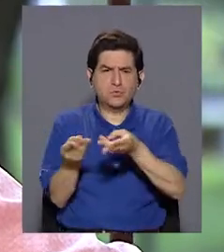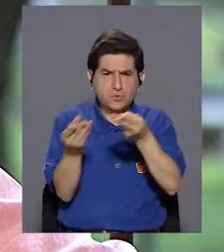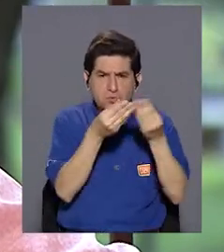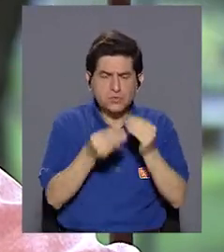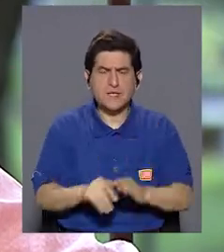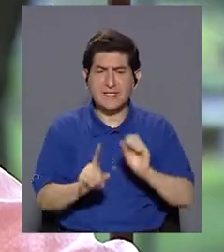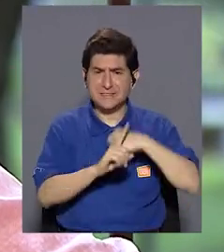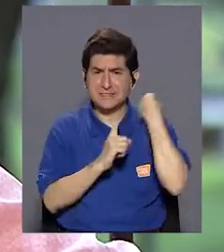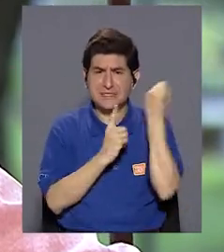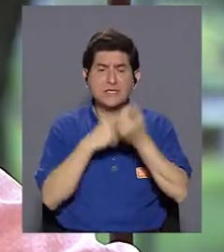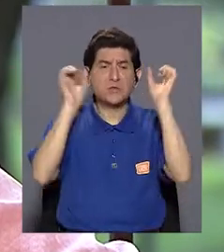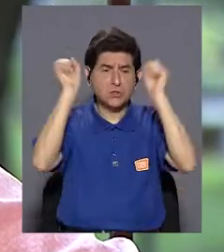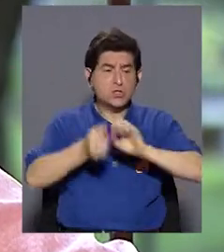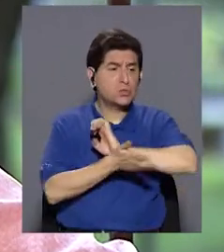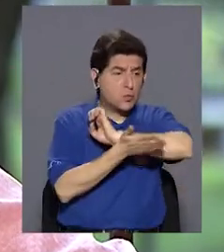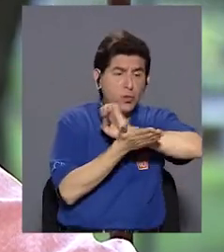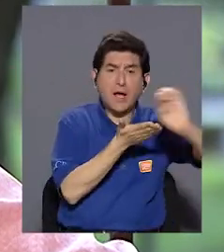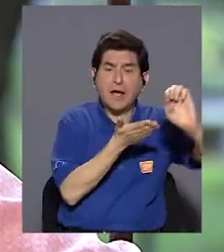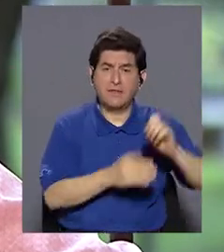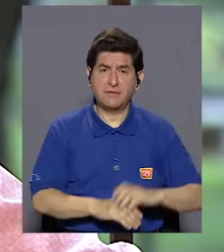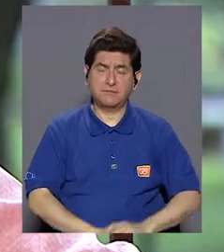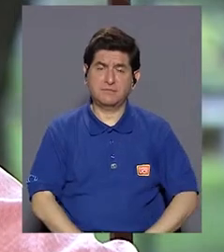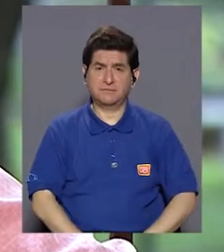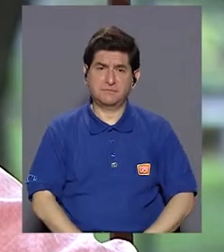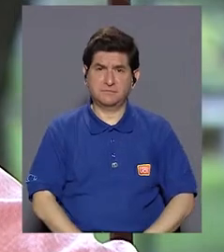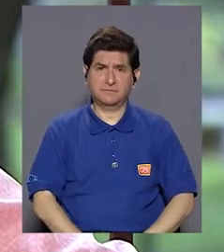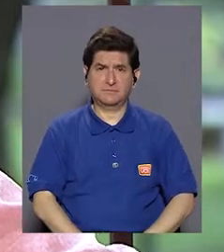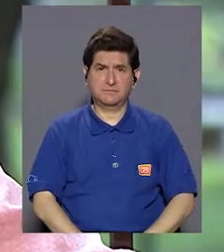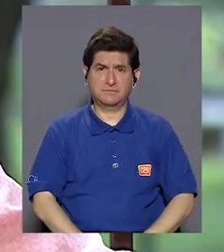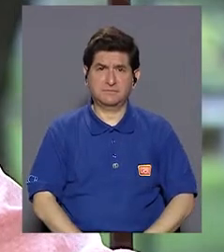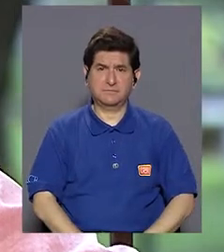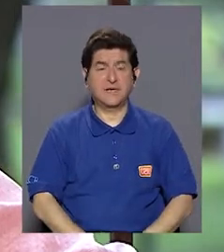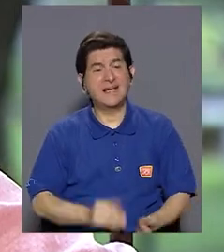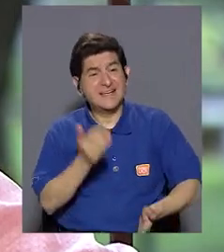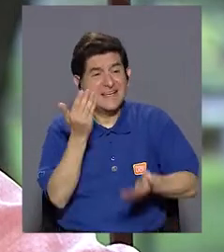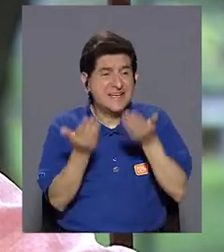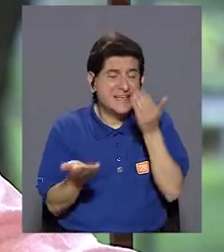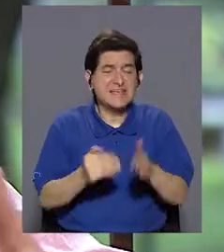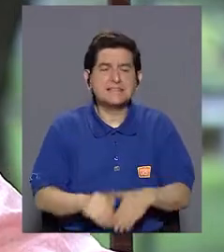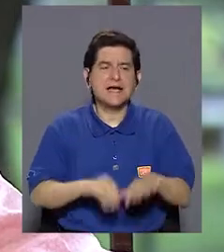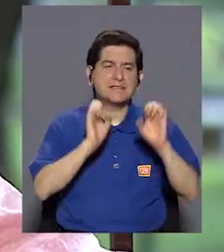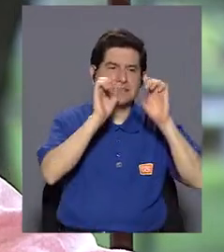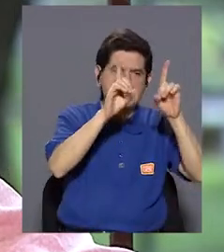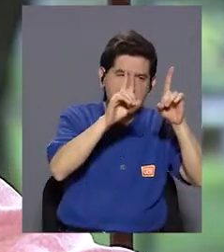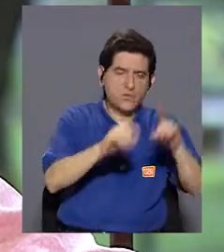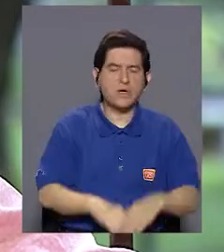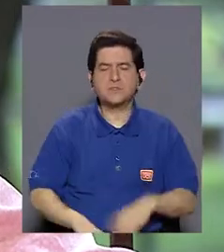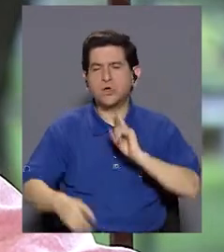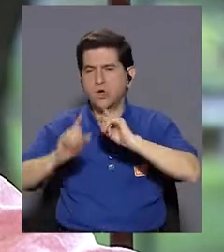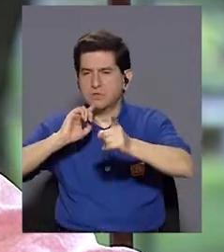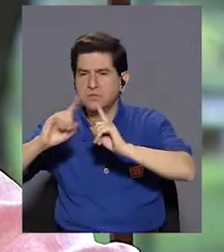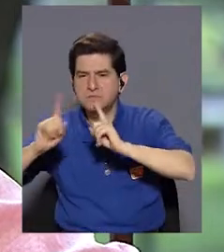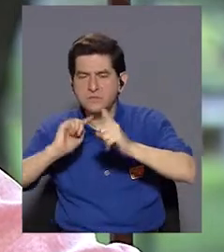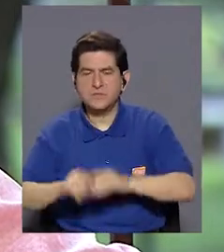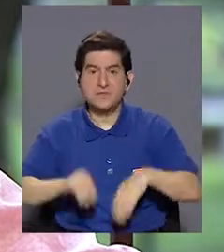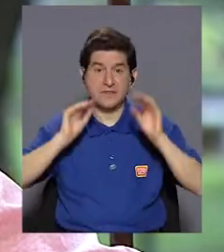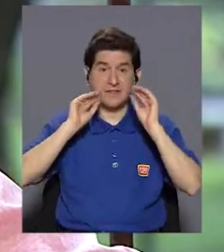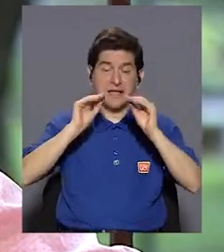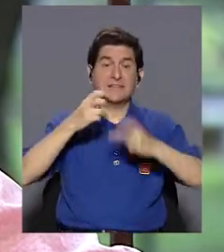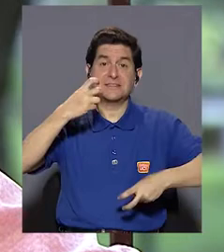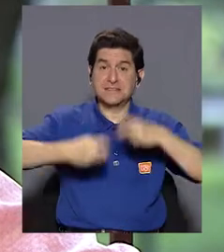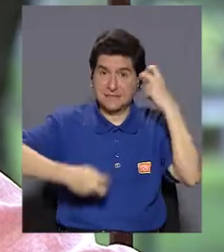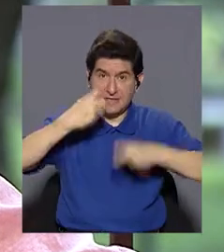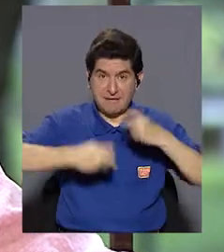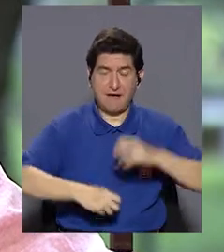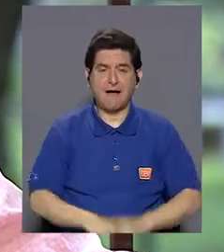estas lamentables situaciones son absolutamente prevenibles, y tal vez con un poco de educación, con un poco de divulgación, con un poco de enseñar